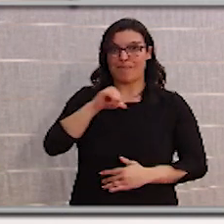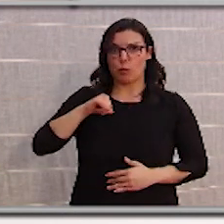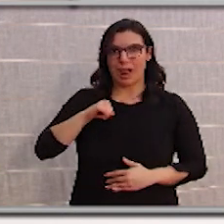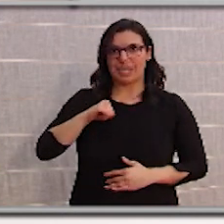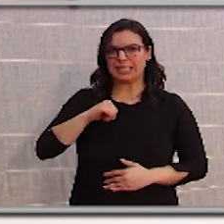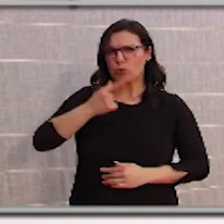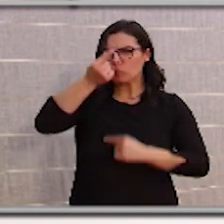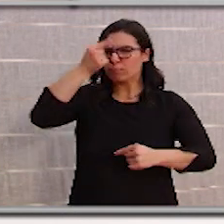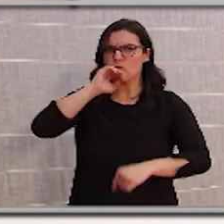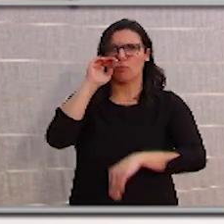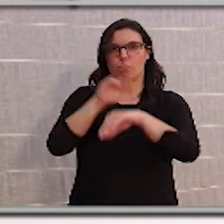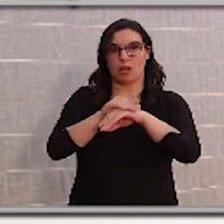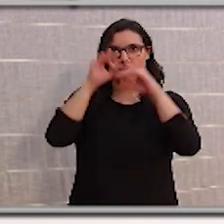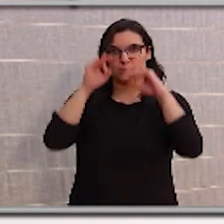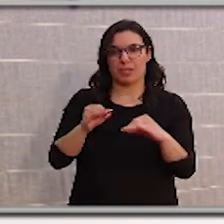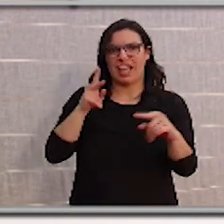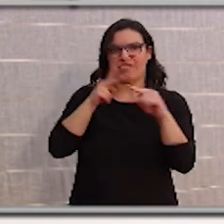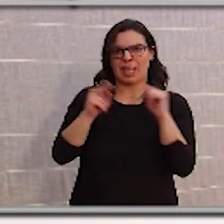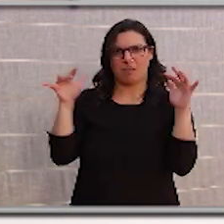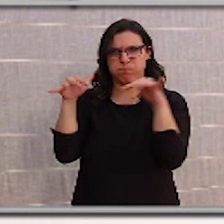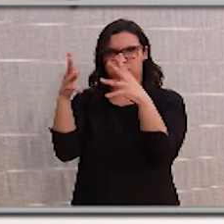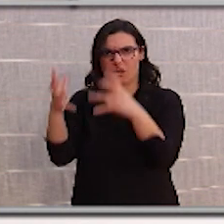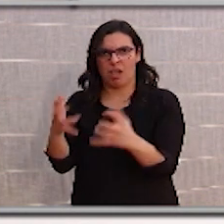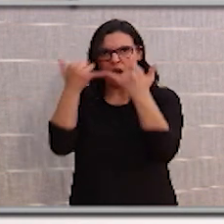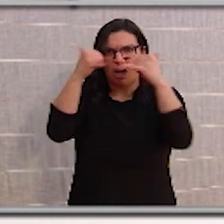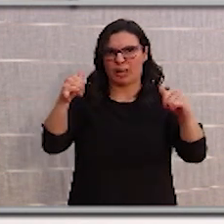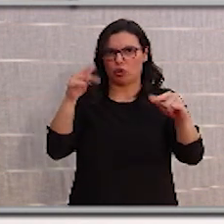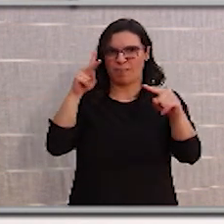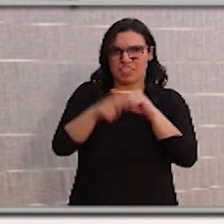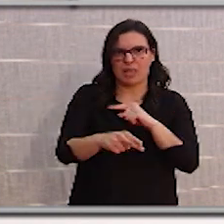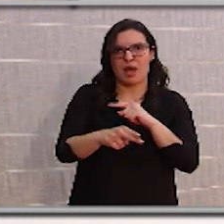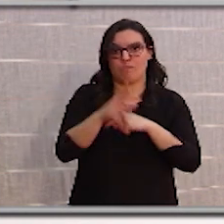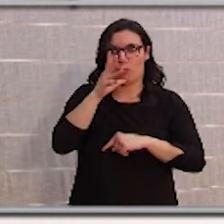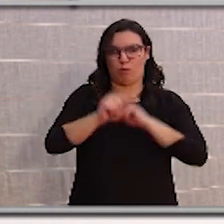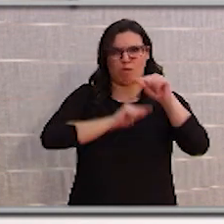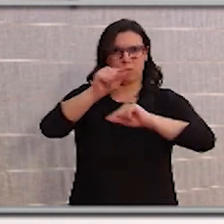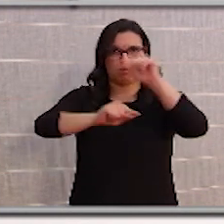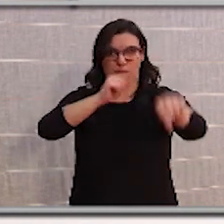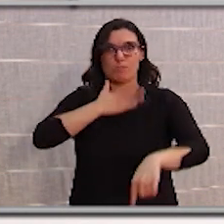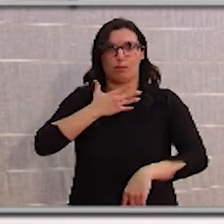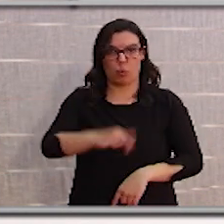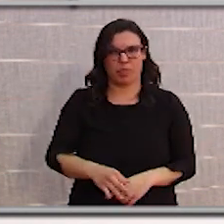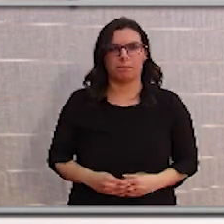y de evitar aglomeraciones y de evitar actos que puedan suponer actos de transmisión masiva.